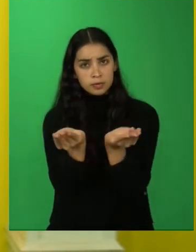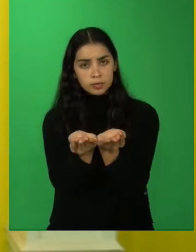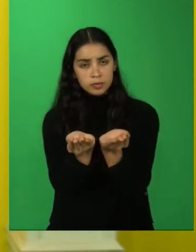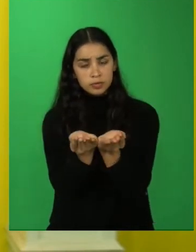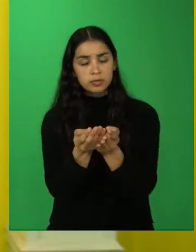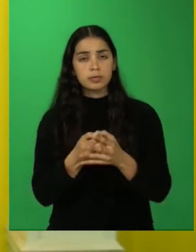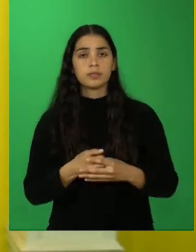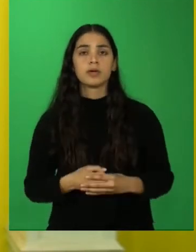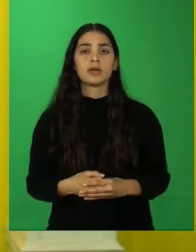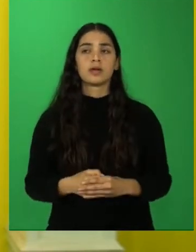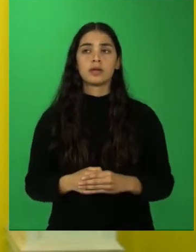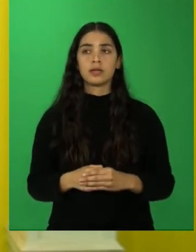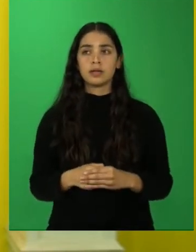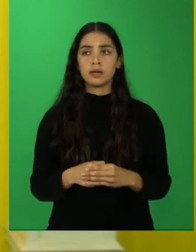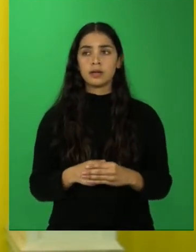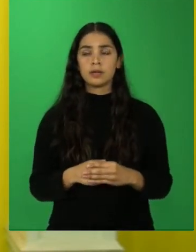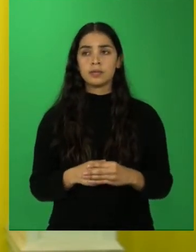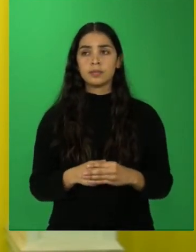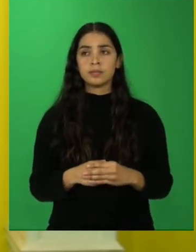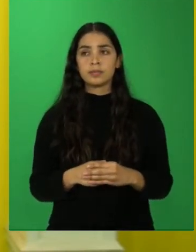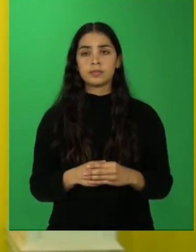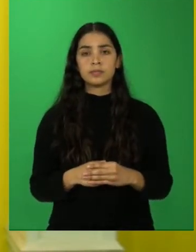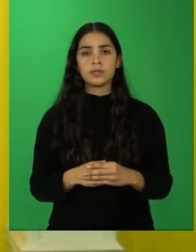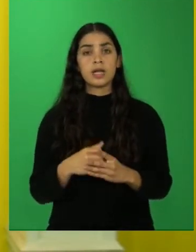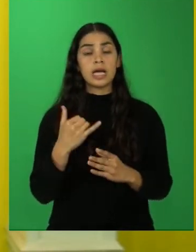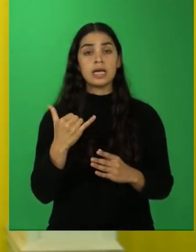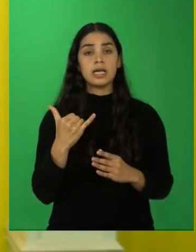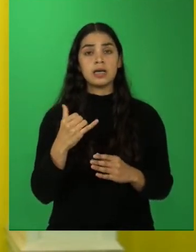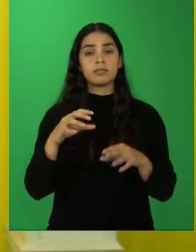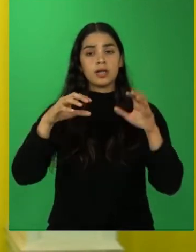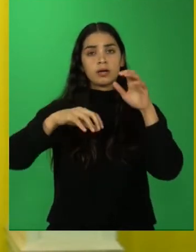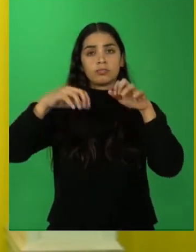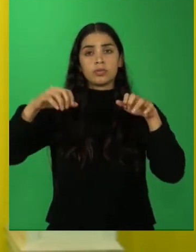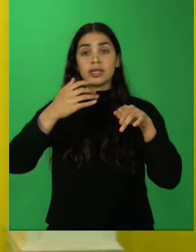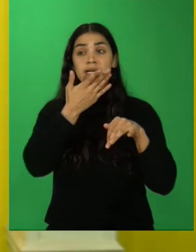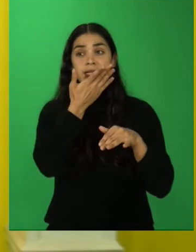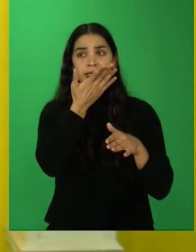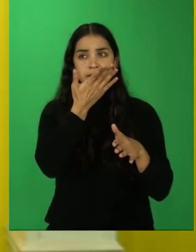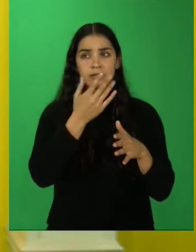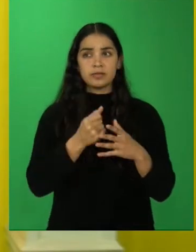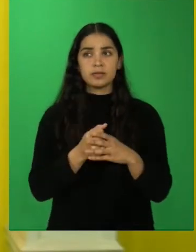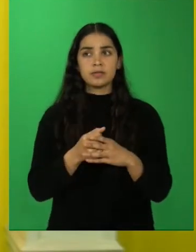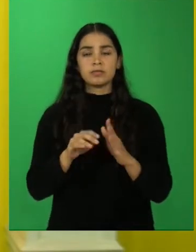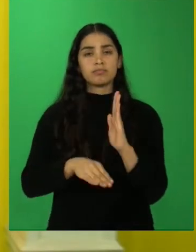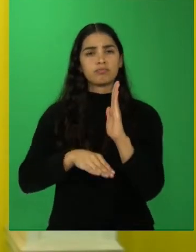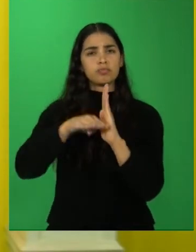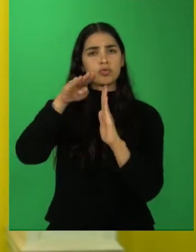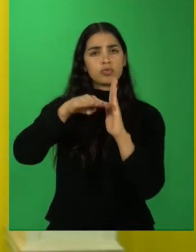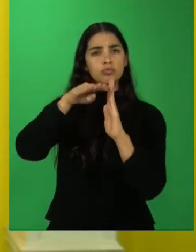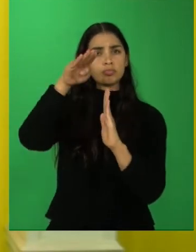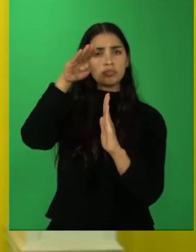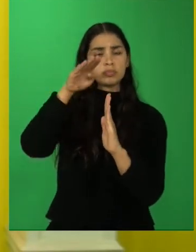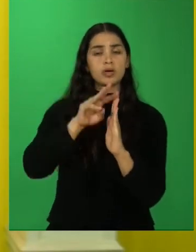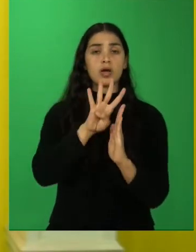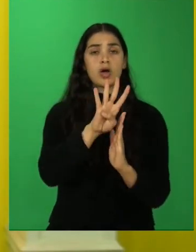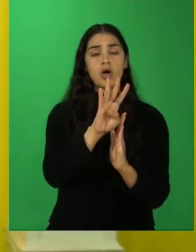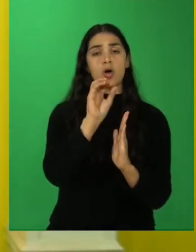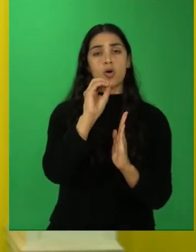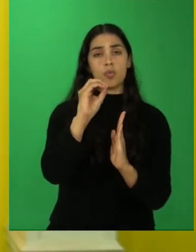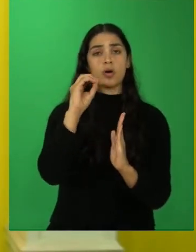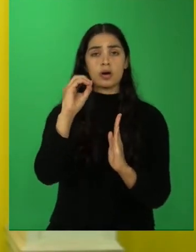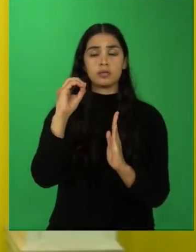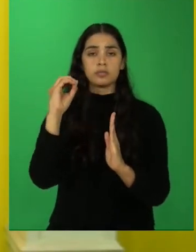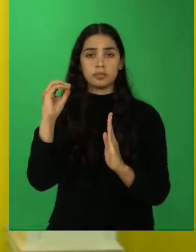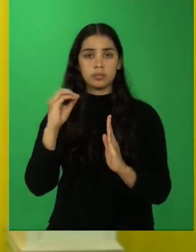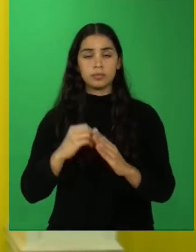encuentra la cuenca de Santiago y la cordillera de los Andes, con alturas superiores a los 4.000 metros sobre el